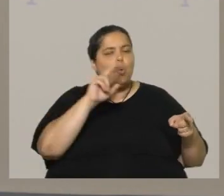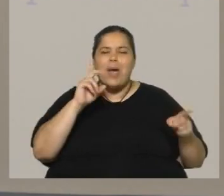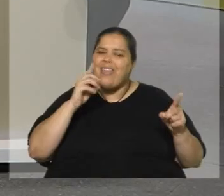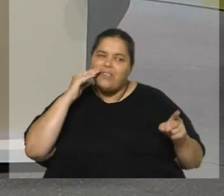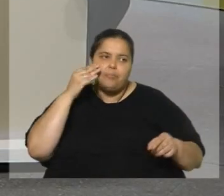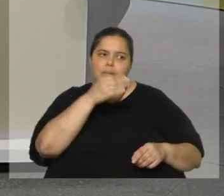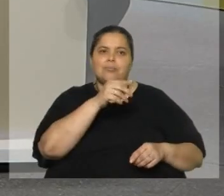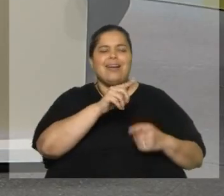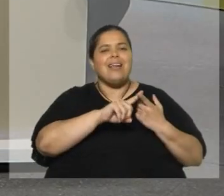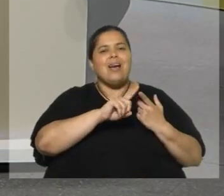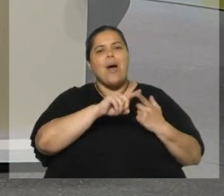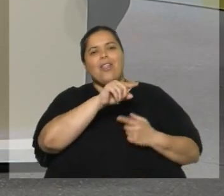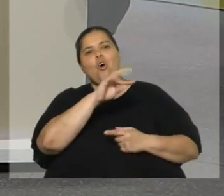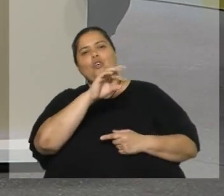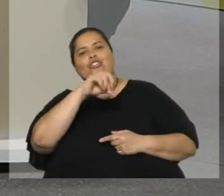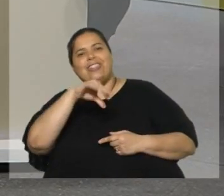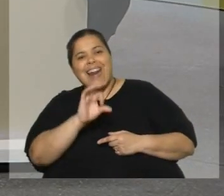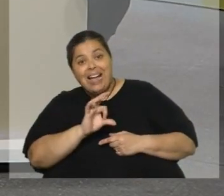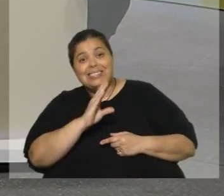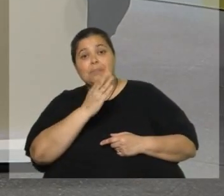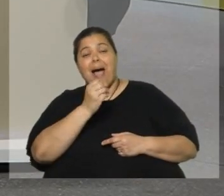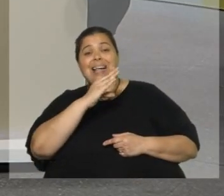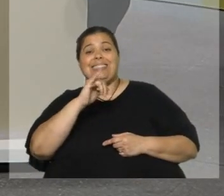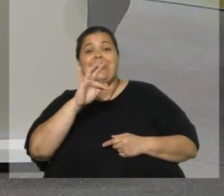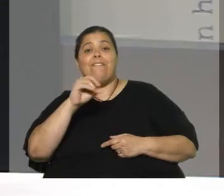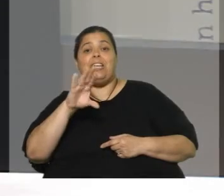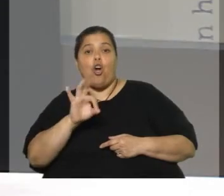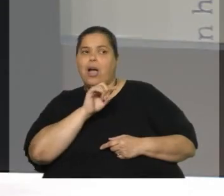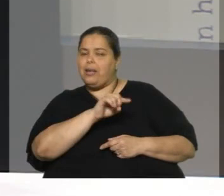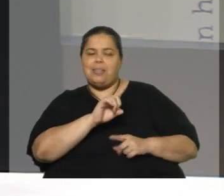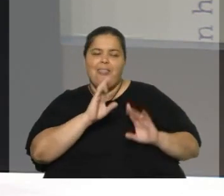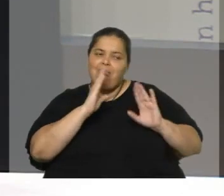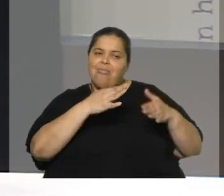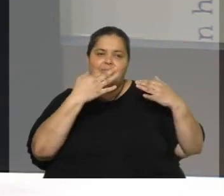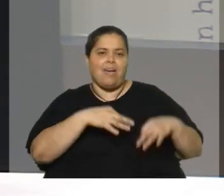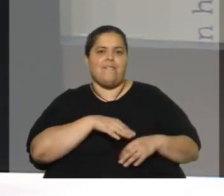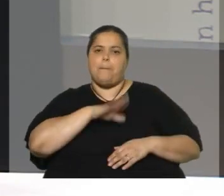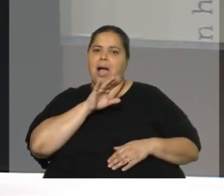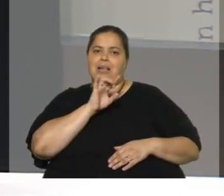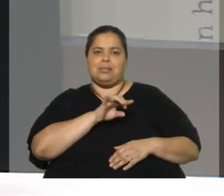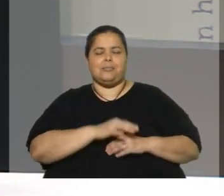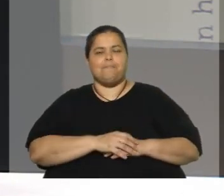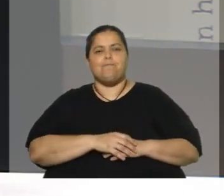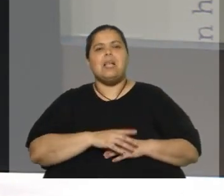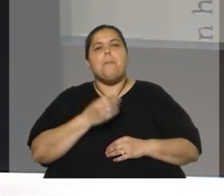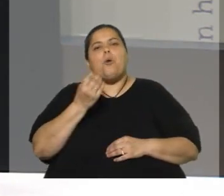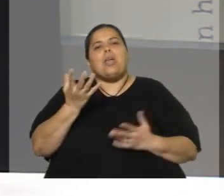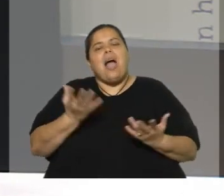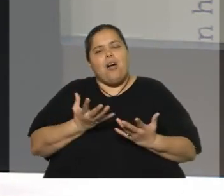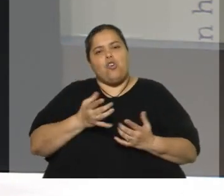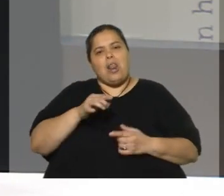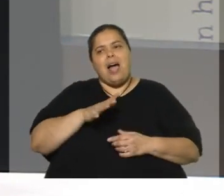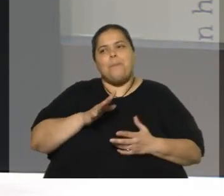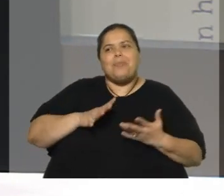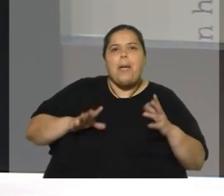creo yo, porque yo dije, no es solo que no haya capacidad, sino que no es conveniente en el mundo actual, en las circunstancias actuales, geopolíticas,